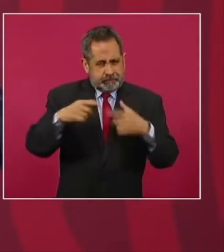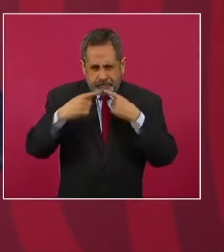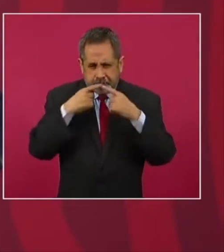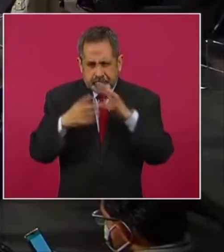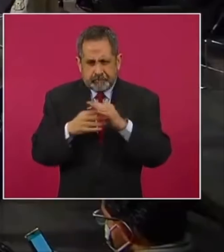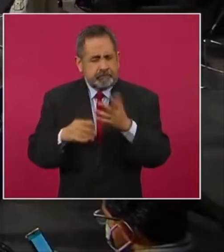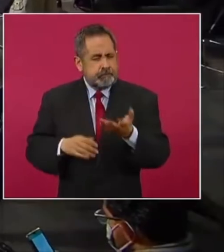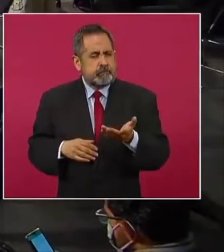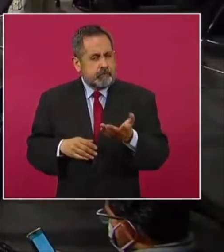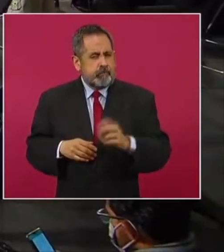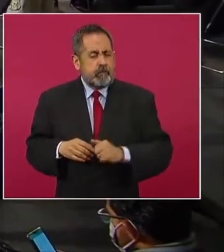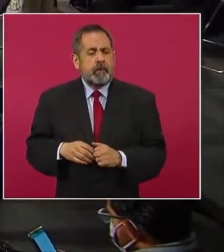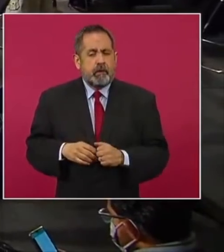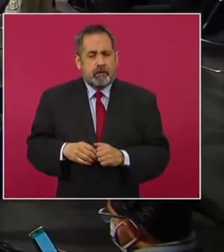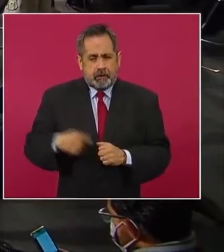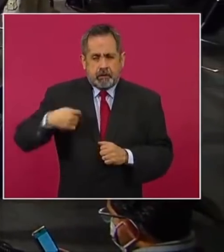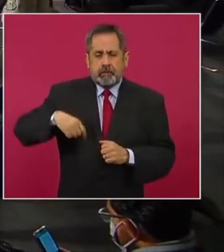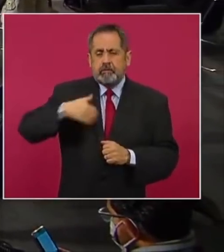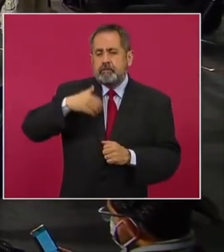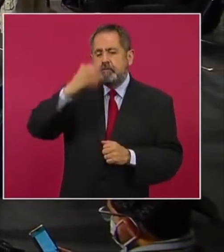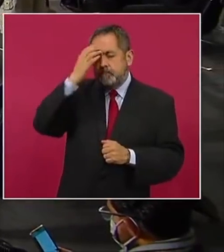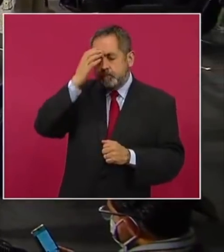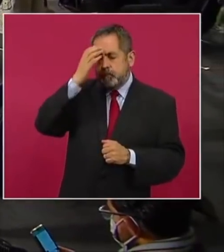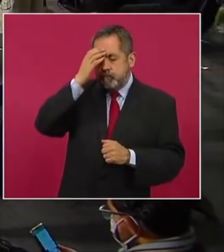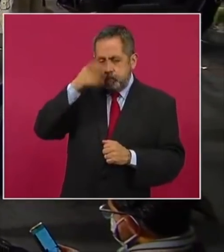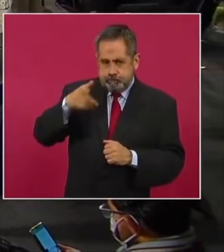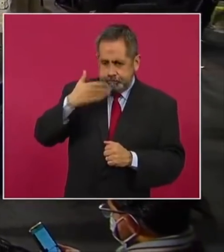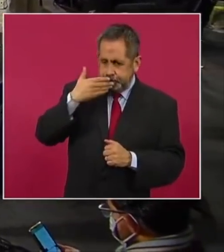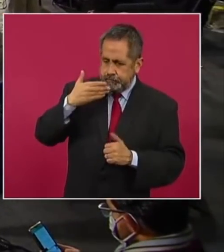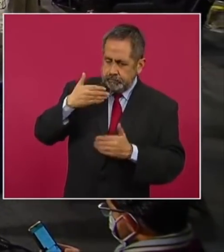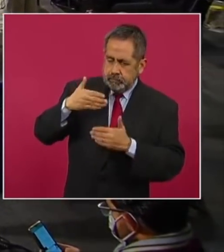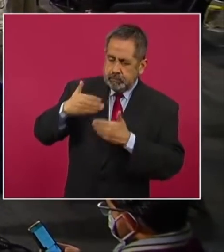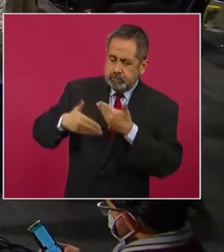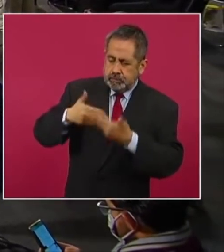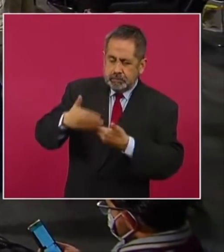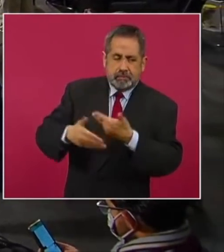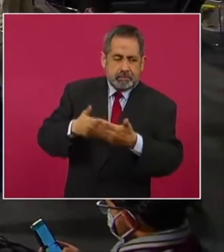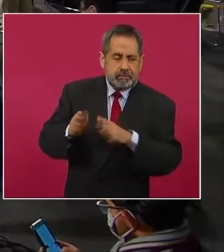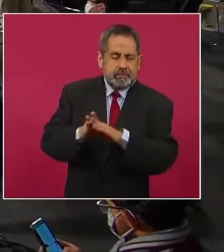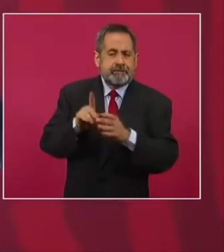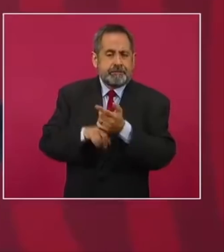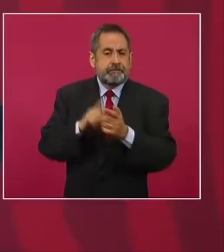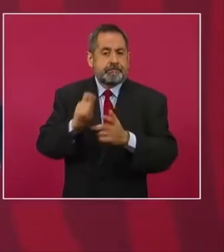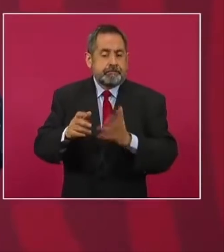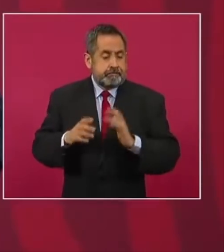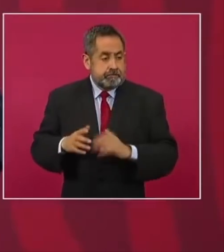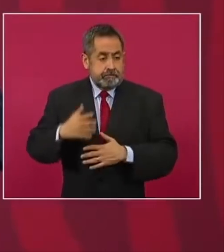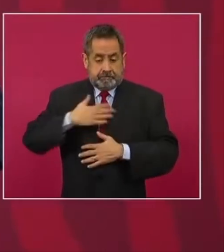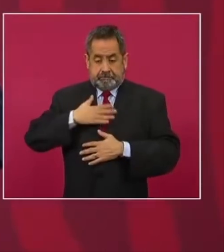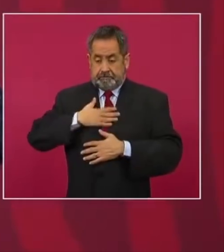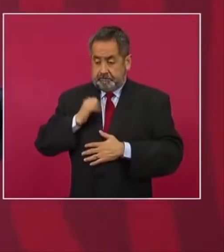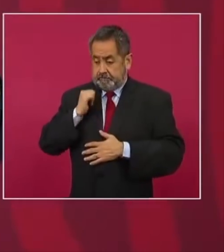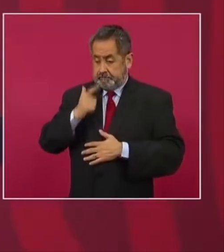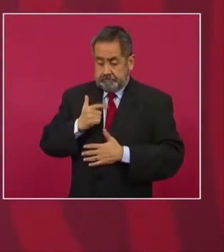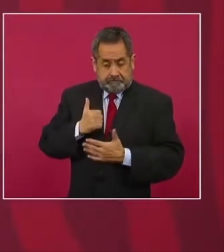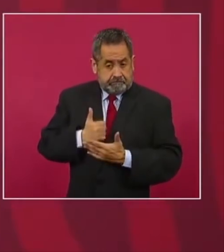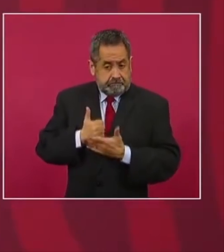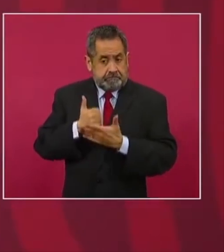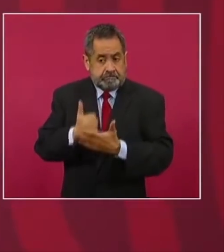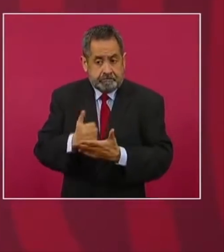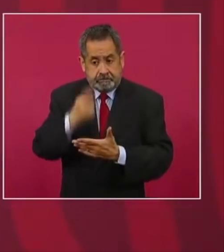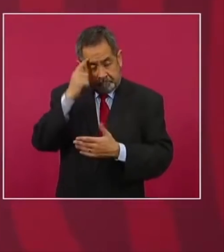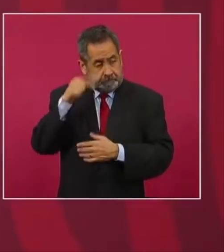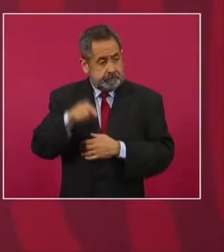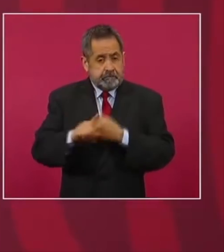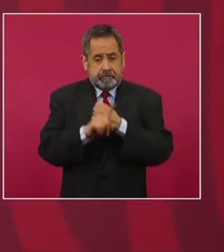Entendemos o conocemos la evolución de los mismos. Si nuestra tarea en algo puede coadyuvar para que este